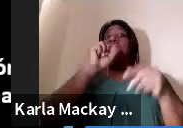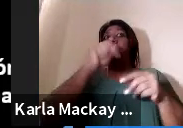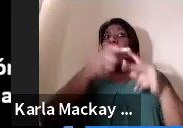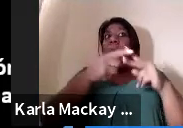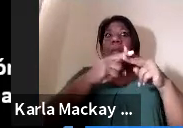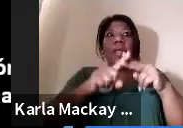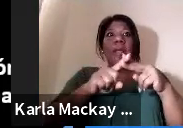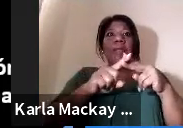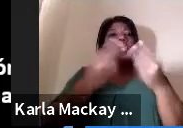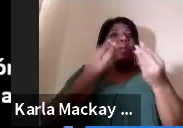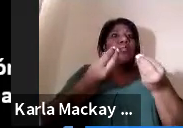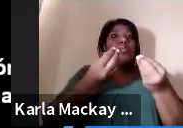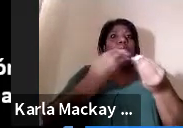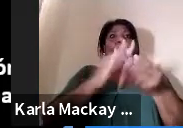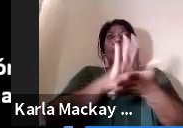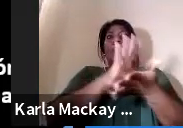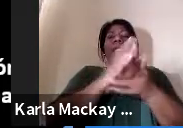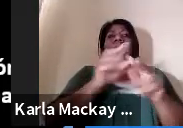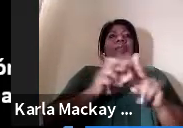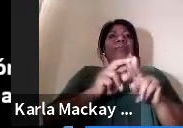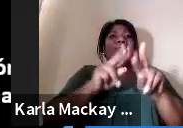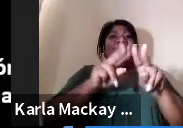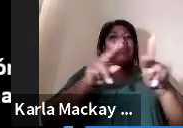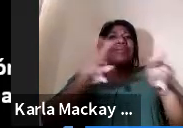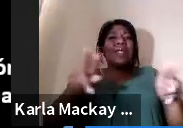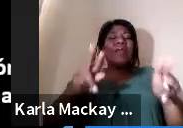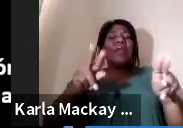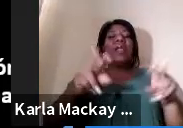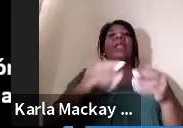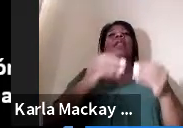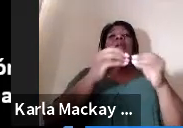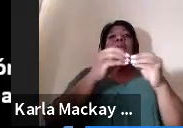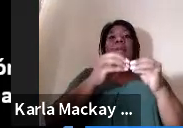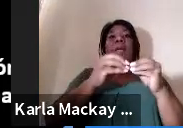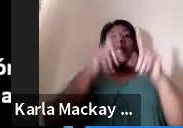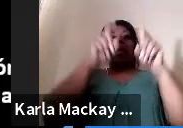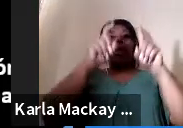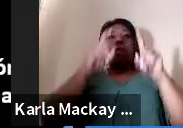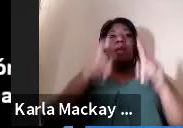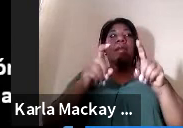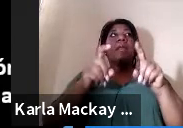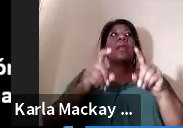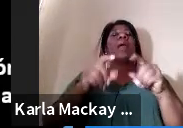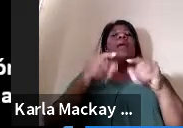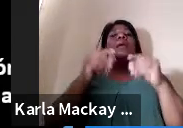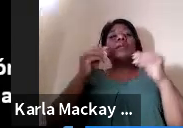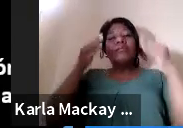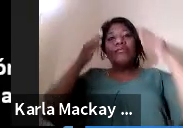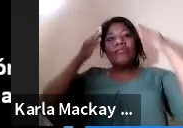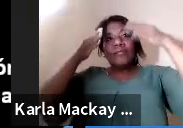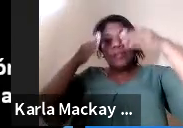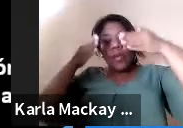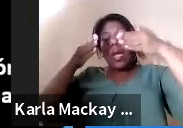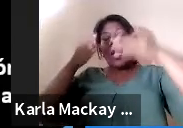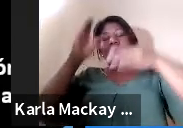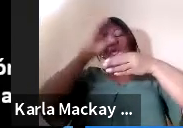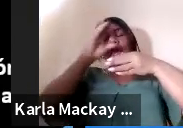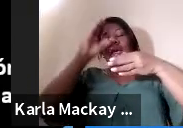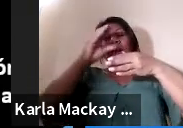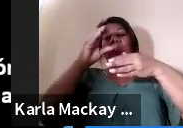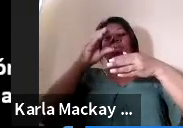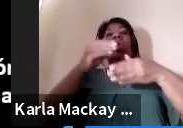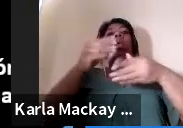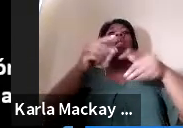educación superior, y está centrado en la formación de nuevos investigadores, convirtiéndose en un método incluyente.